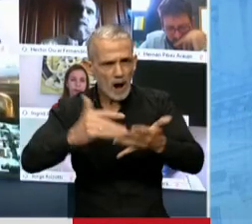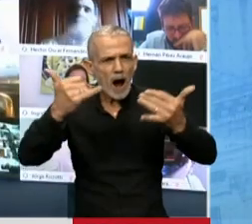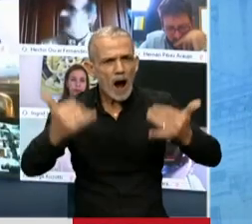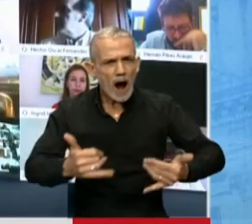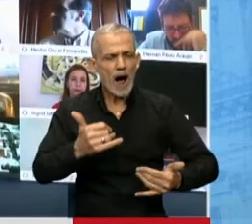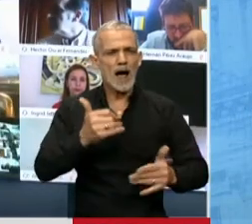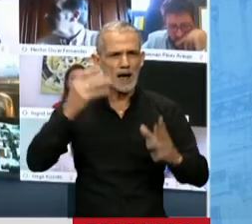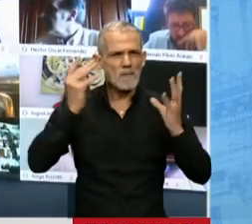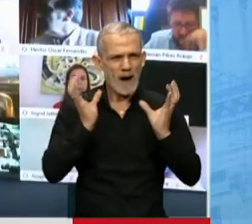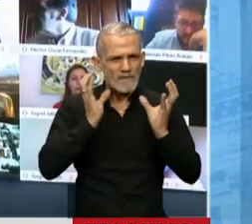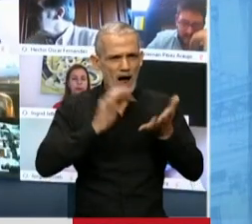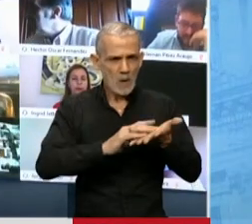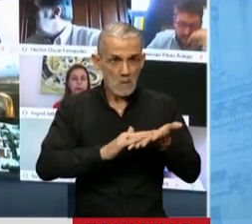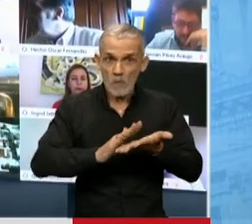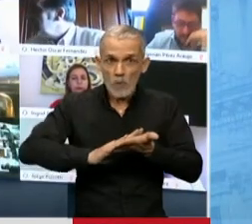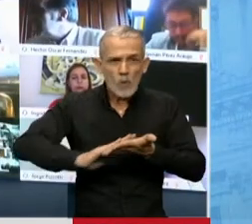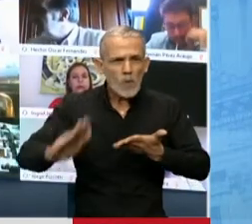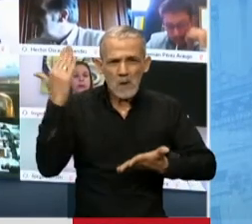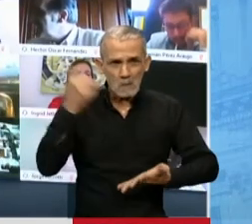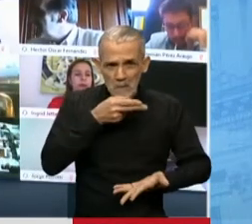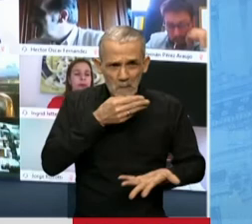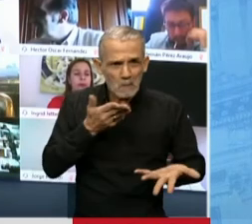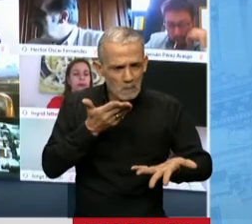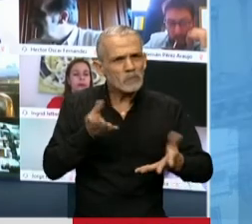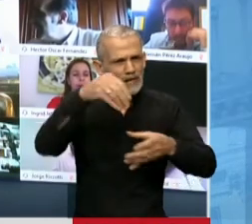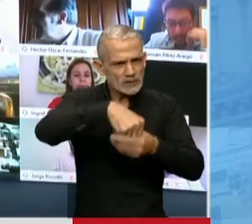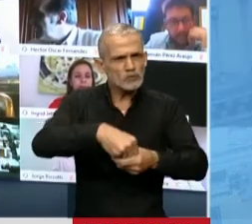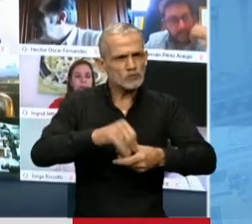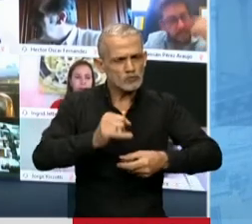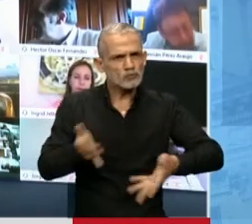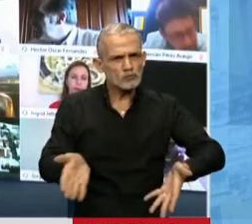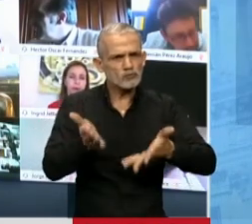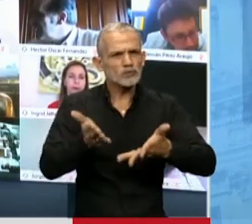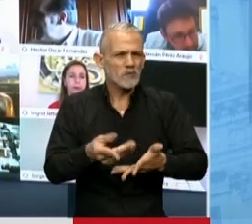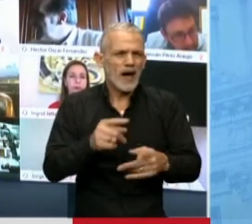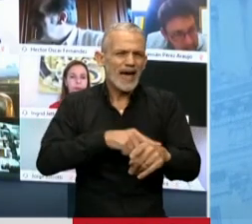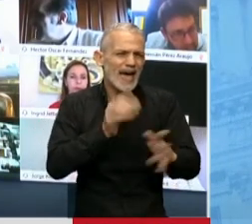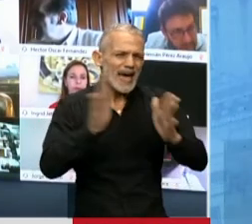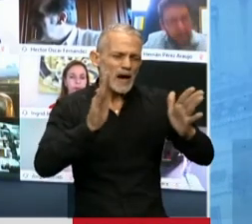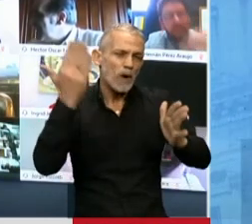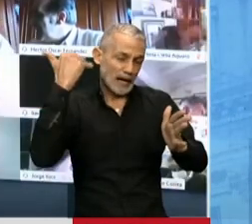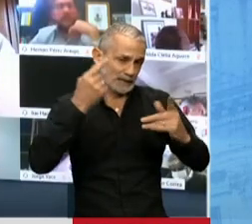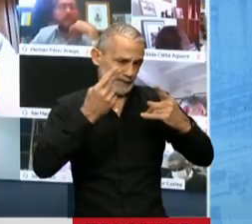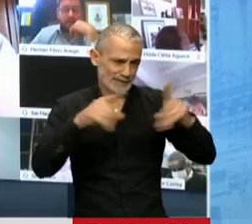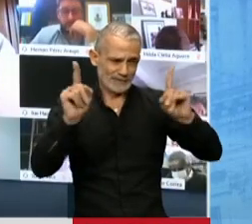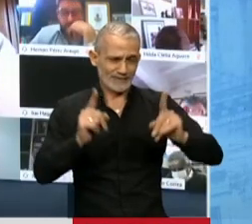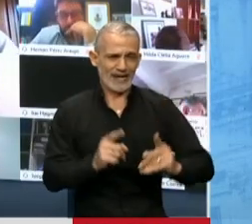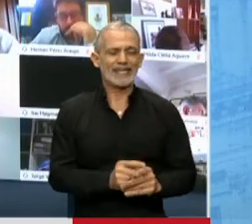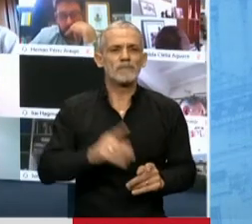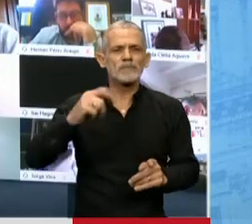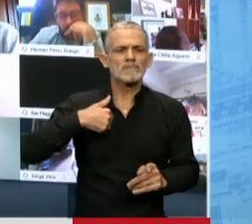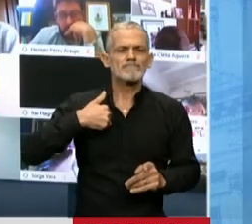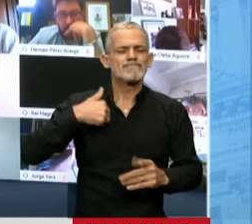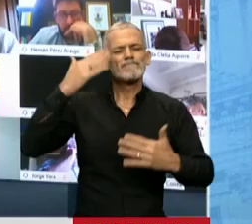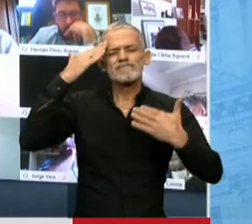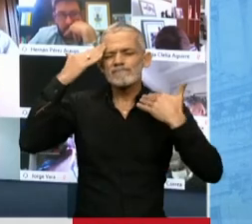absolutamente innovadoras y sobre todo para esas épocas. Por eso, bueno, mi